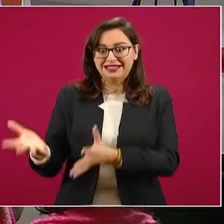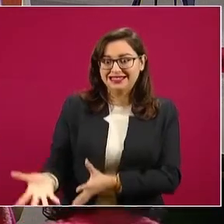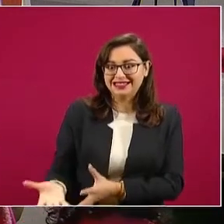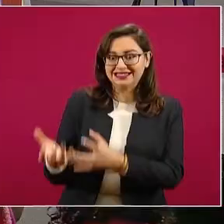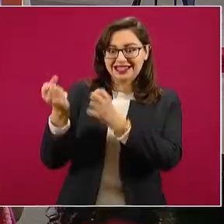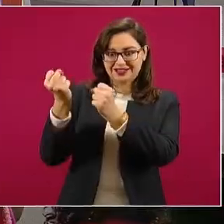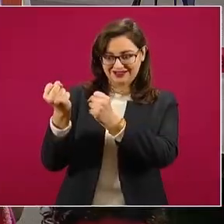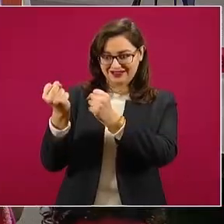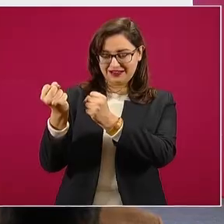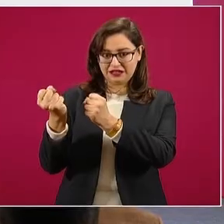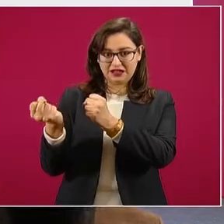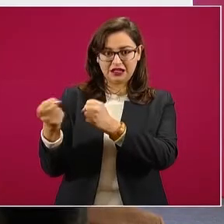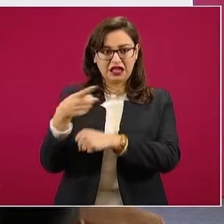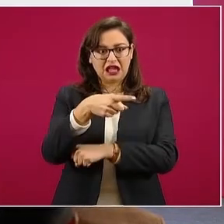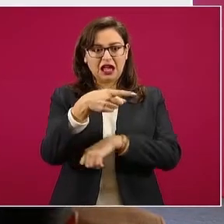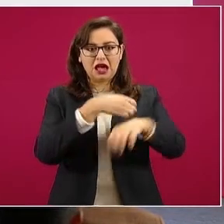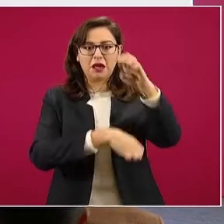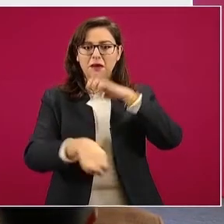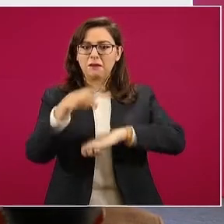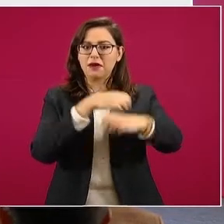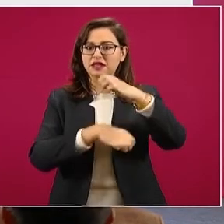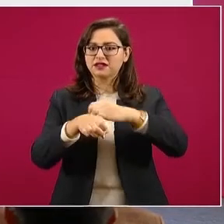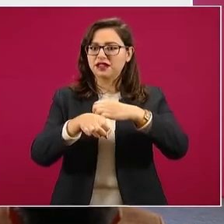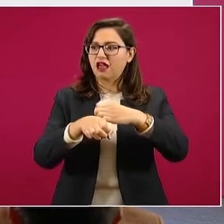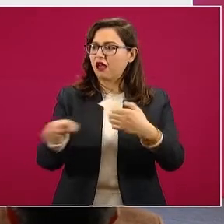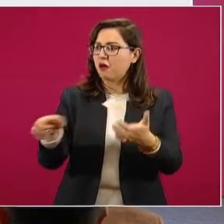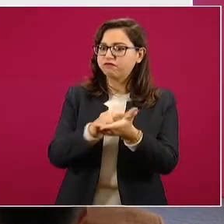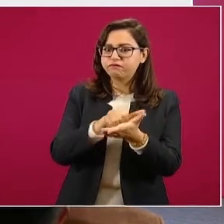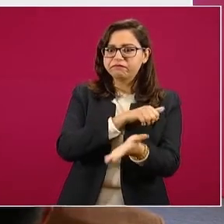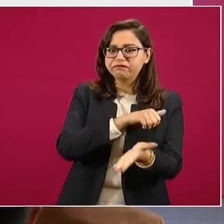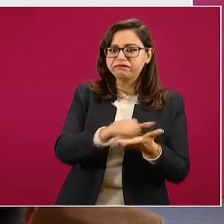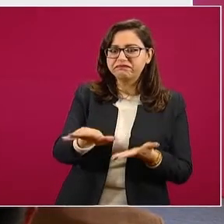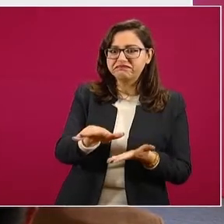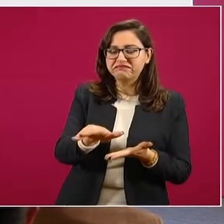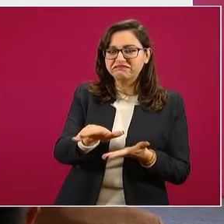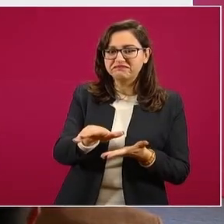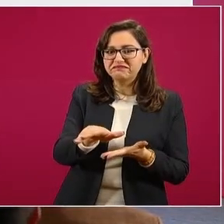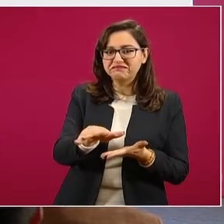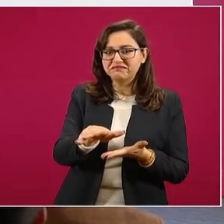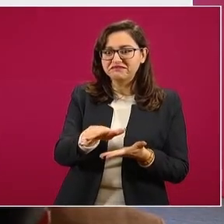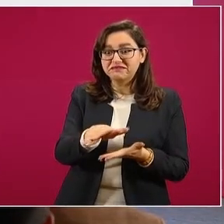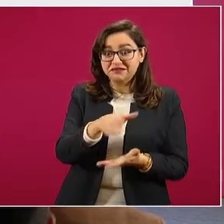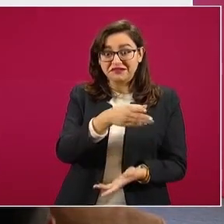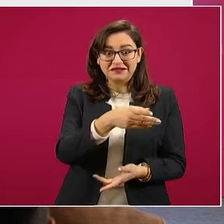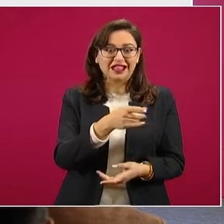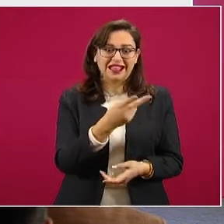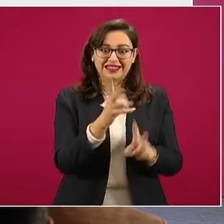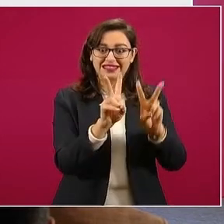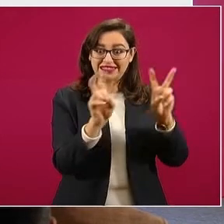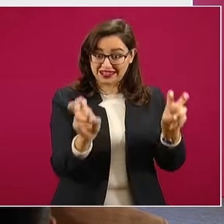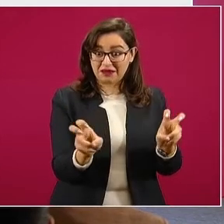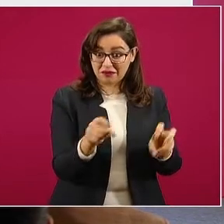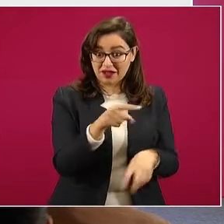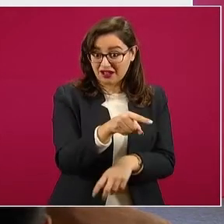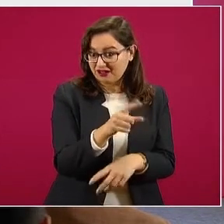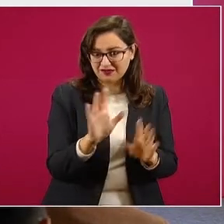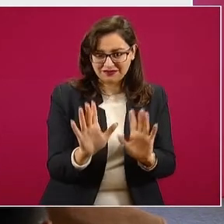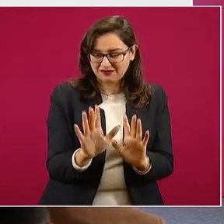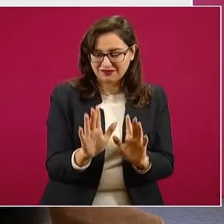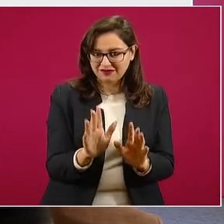esto sigue, esta tendencia que tiene que ver con la subcontratación, está aprobado.